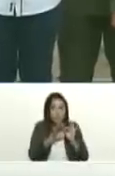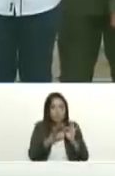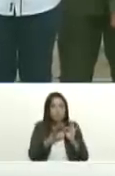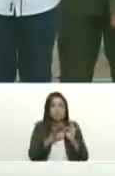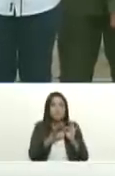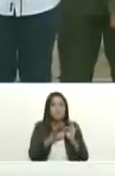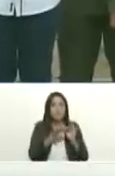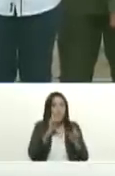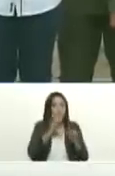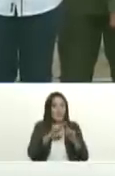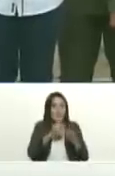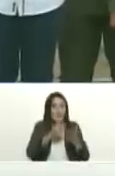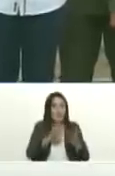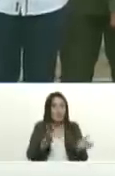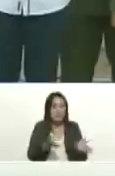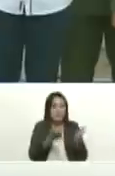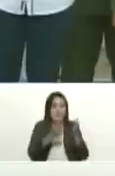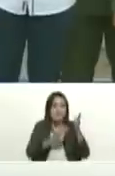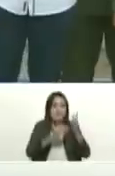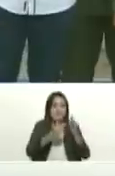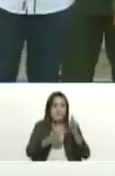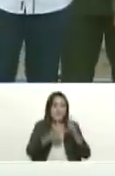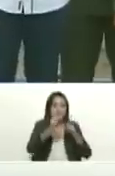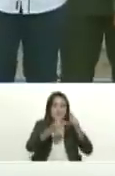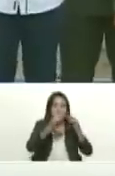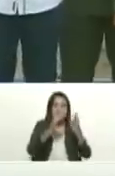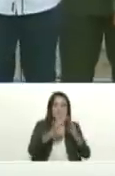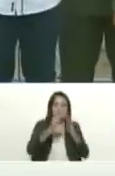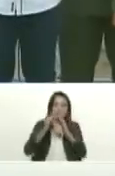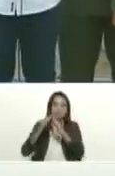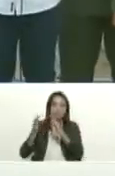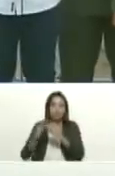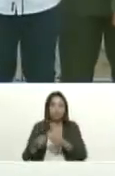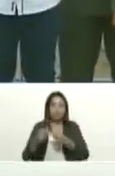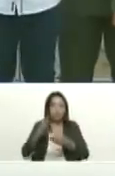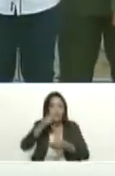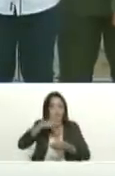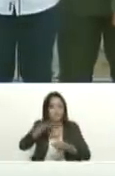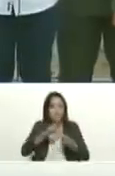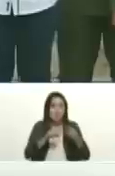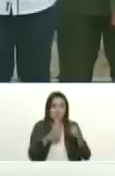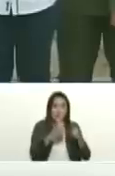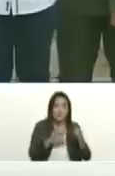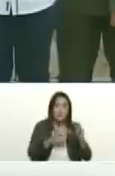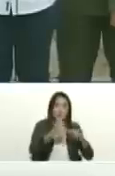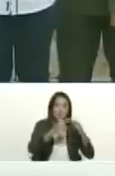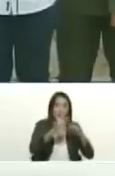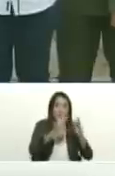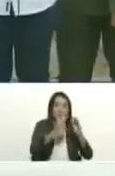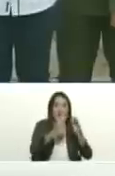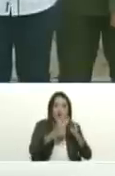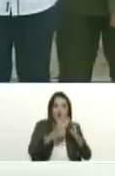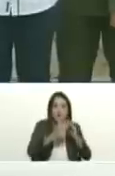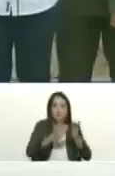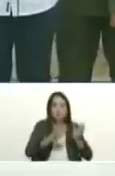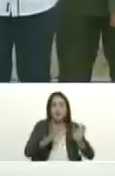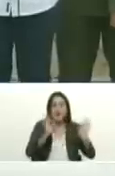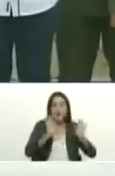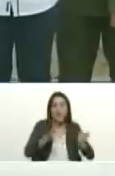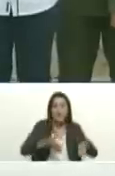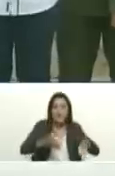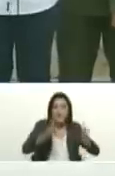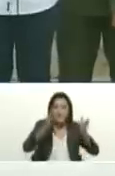la vivienda de nuestro pueblo dos misiones hermanas una las construye construye urbanismo